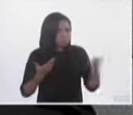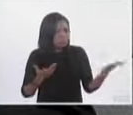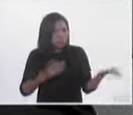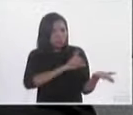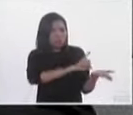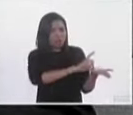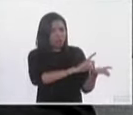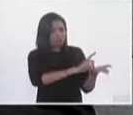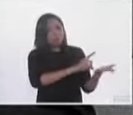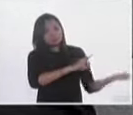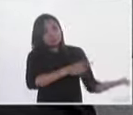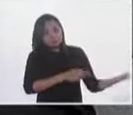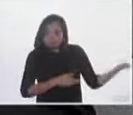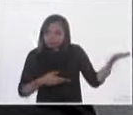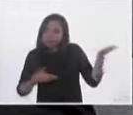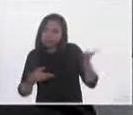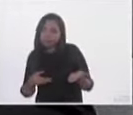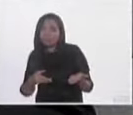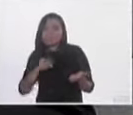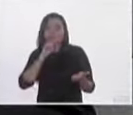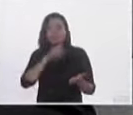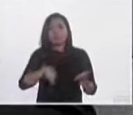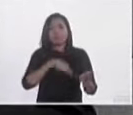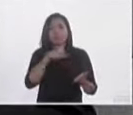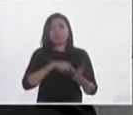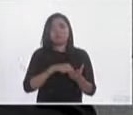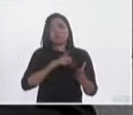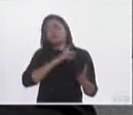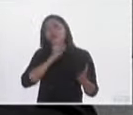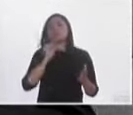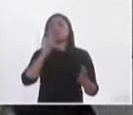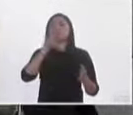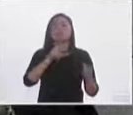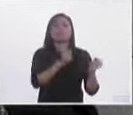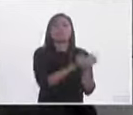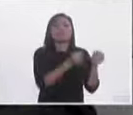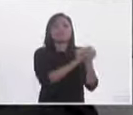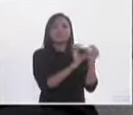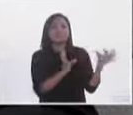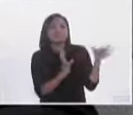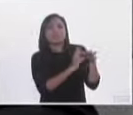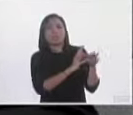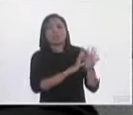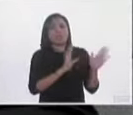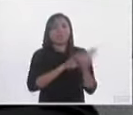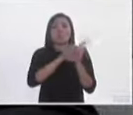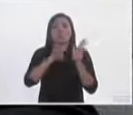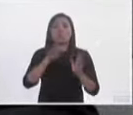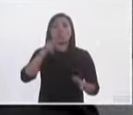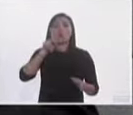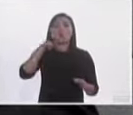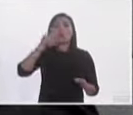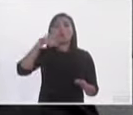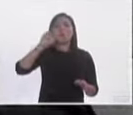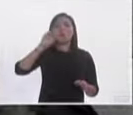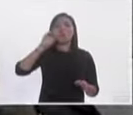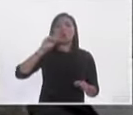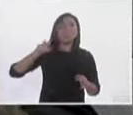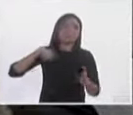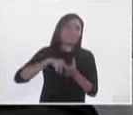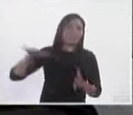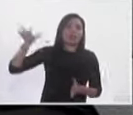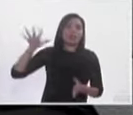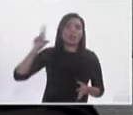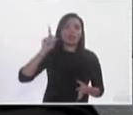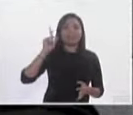atribuciones al diputado que ha electo la ciudadanía sin aval de un partido político, en este caso concreto de Kumamoto, el Distrito 10, para efecto de que